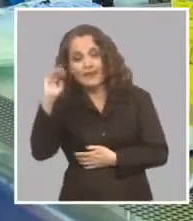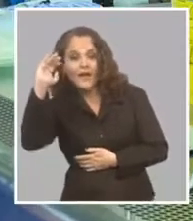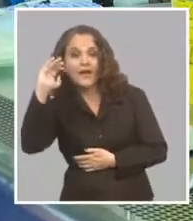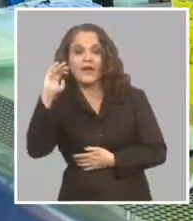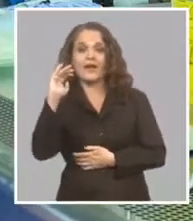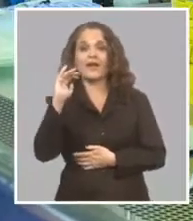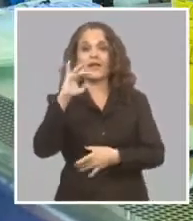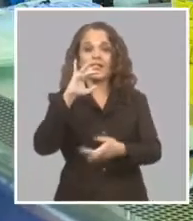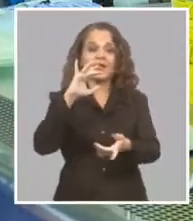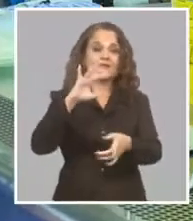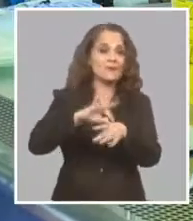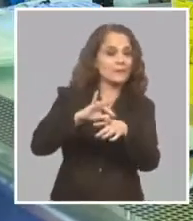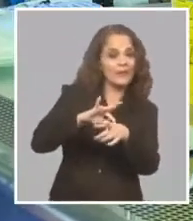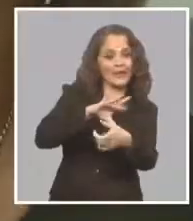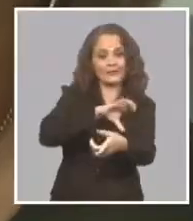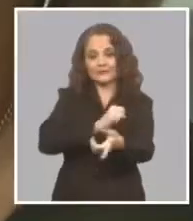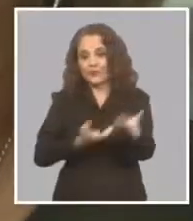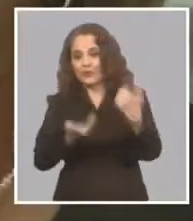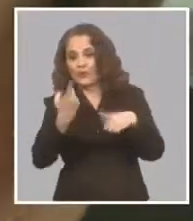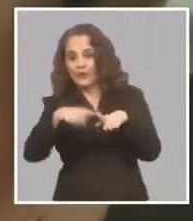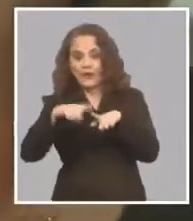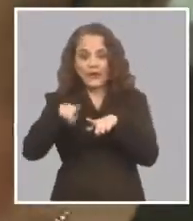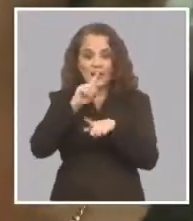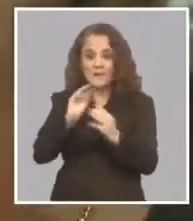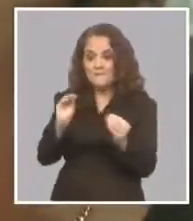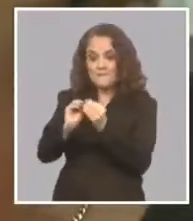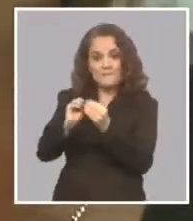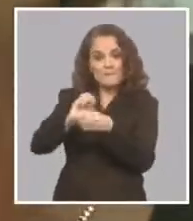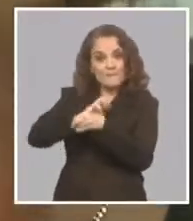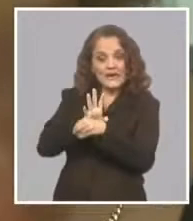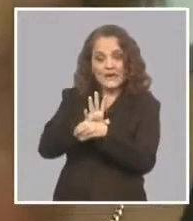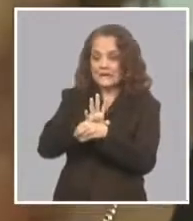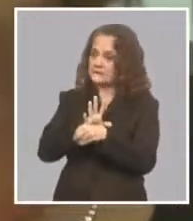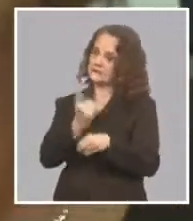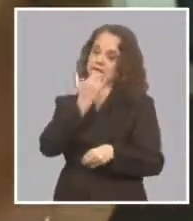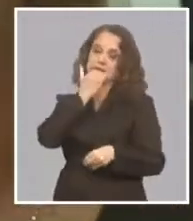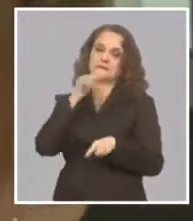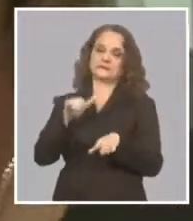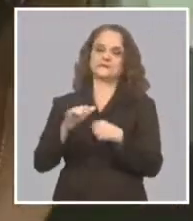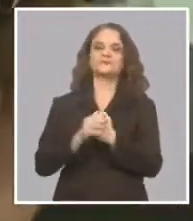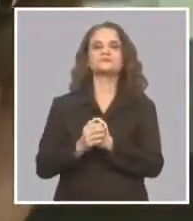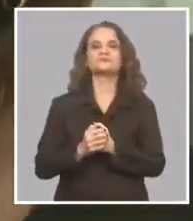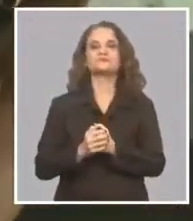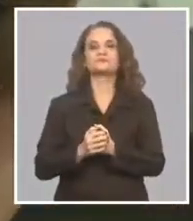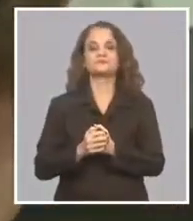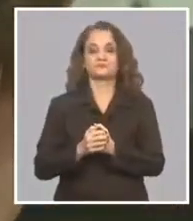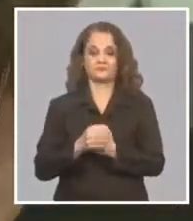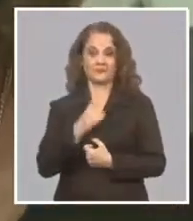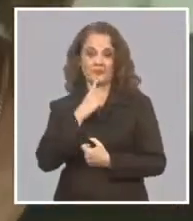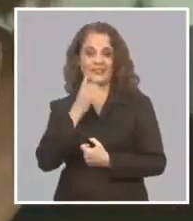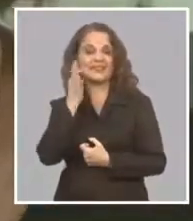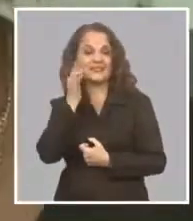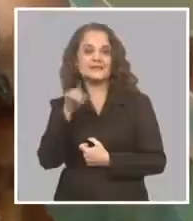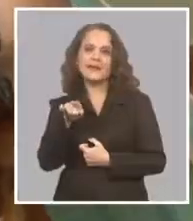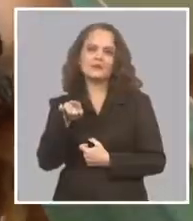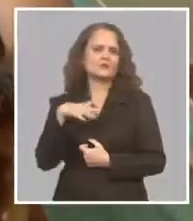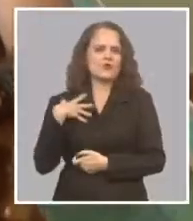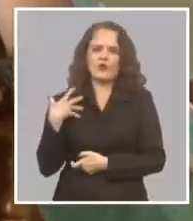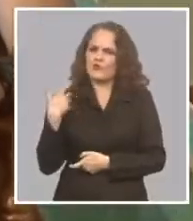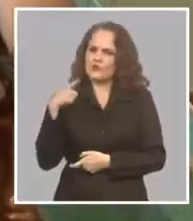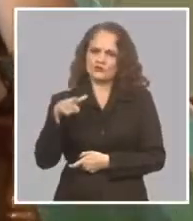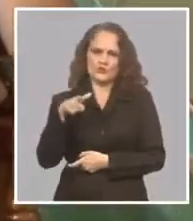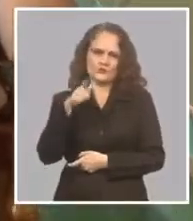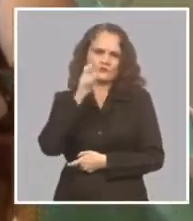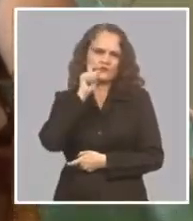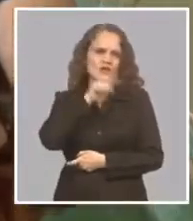se contagian, pues podría ser fatal Y es muy bueno, estamos muy orgullosos de él también Aparte de que es muy bueno con mi